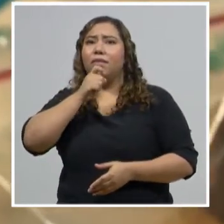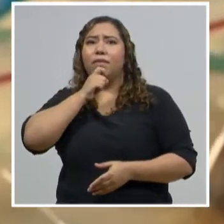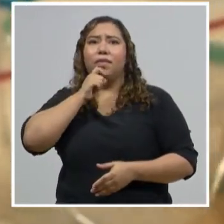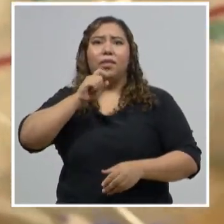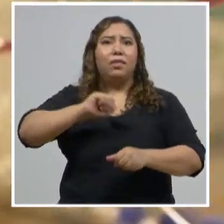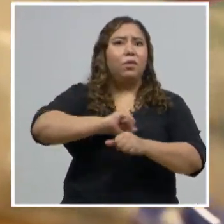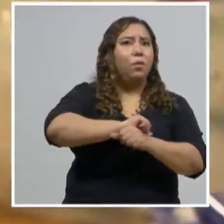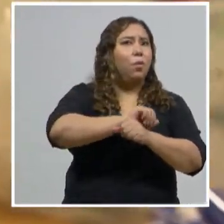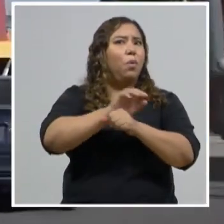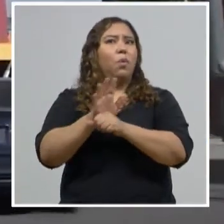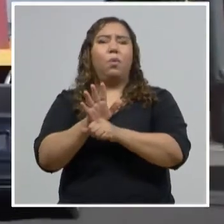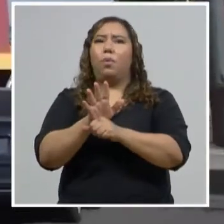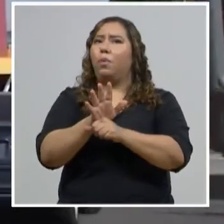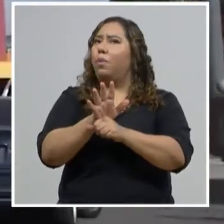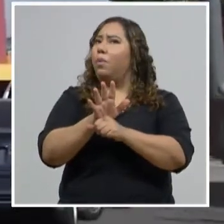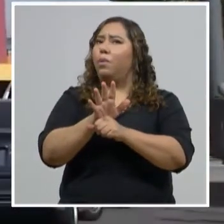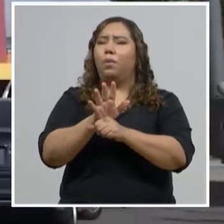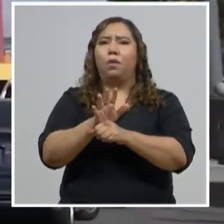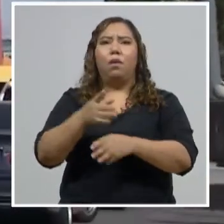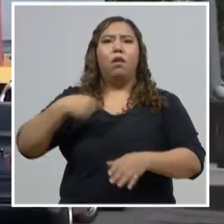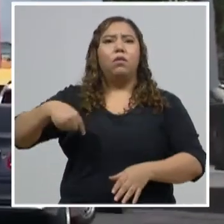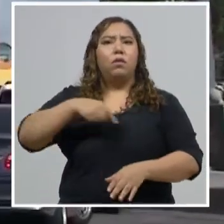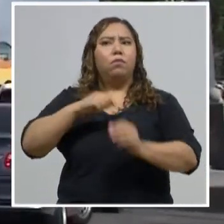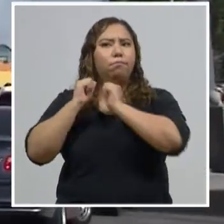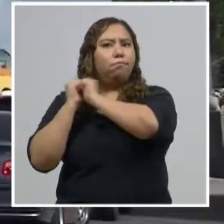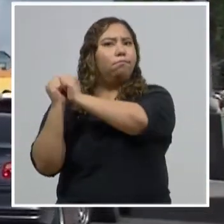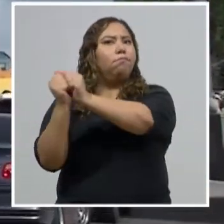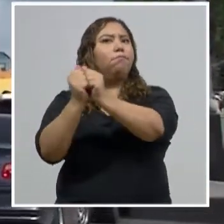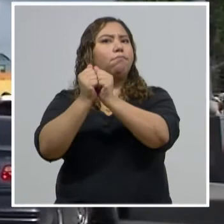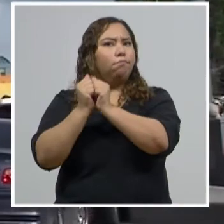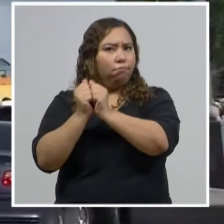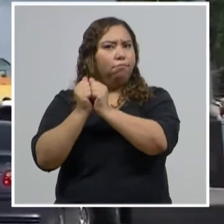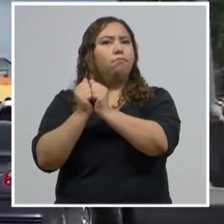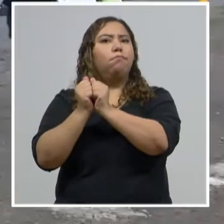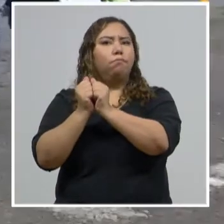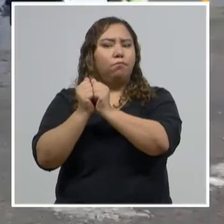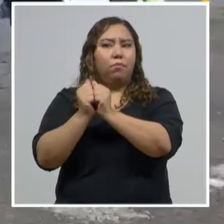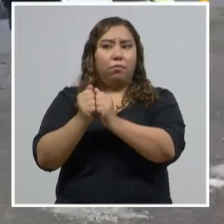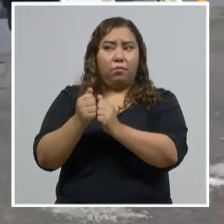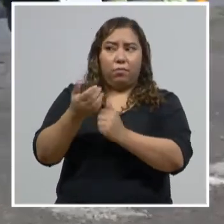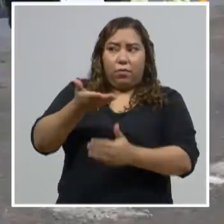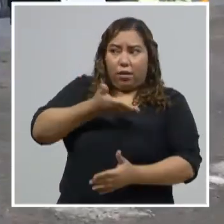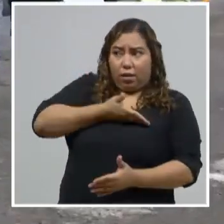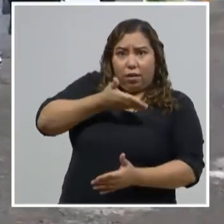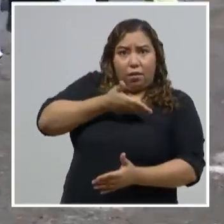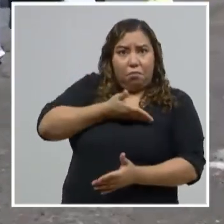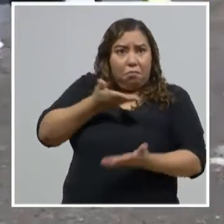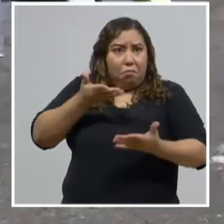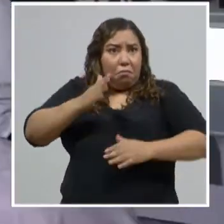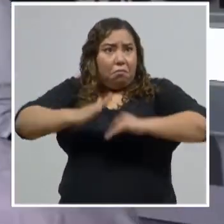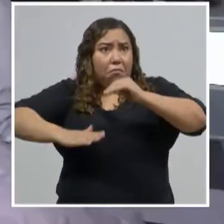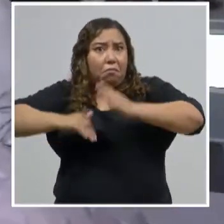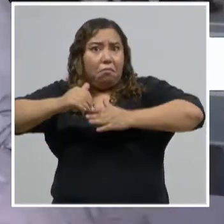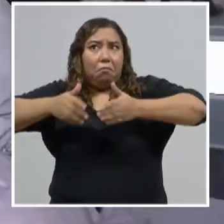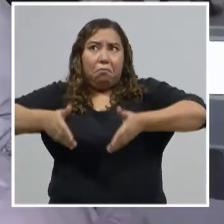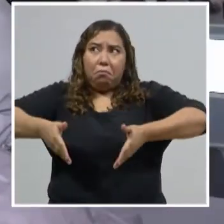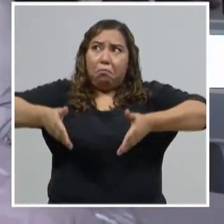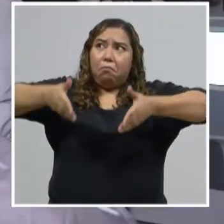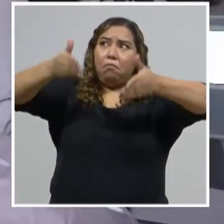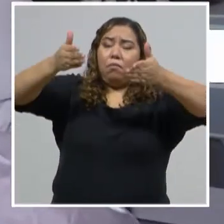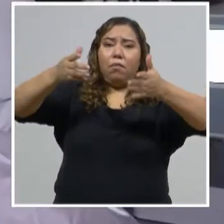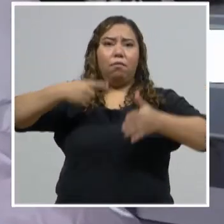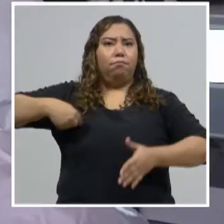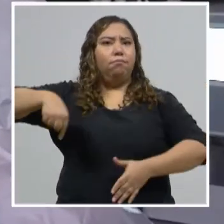juntos. Y hay que poner a la disposición el recurso que sea necesario para que la gente en la misma